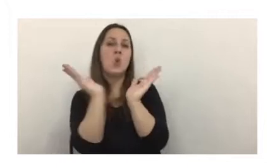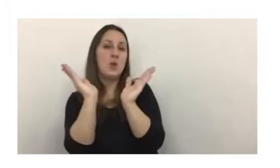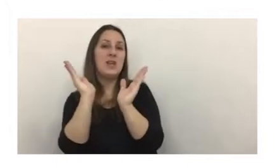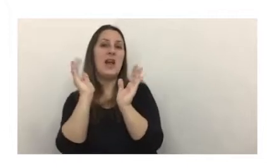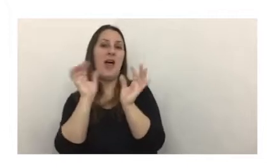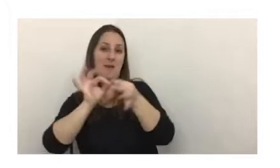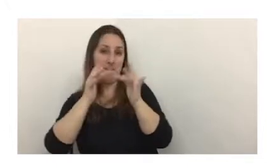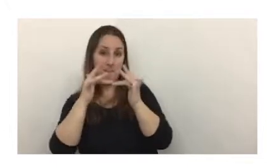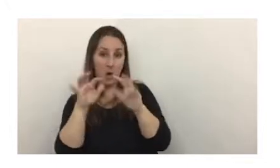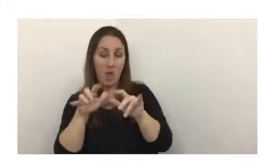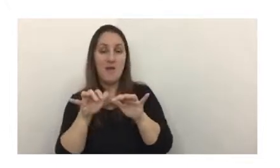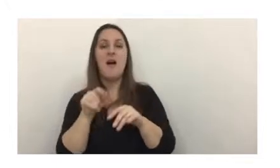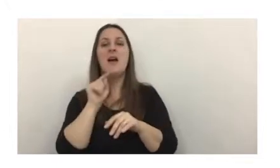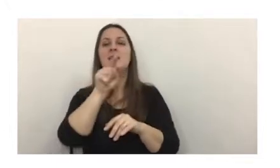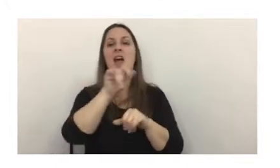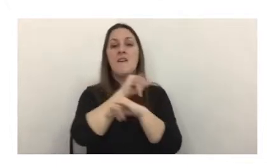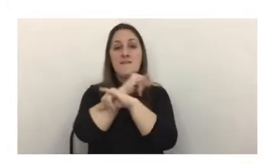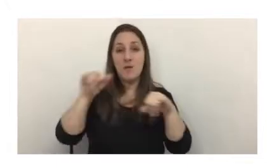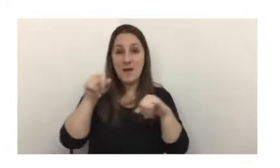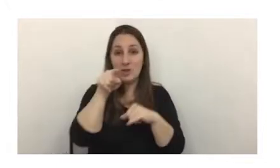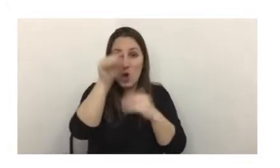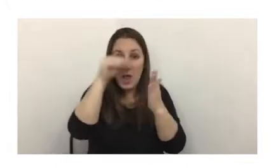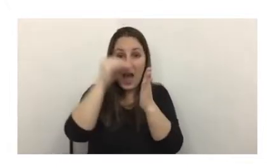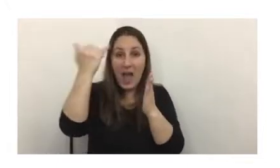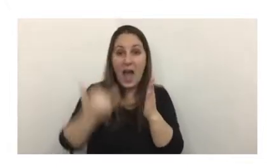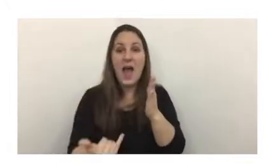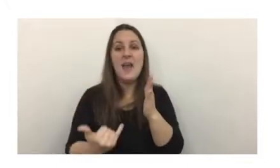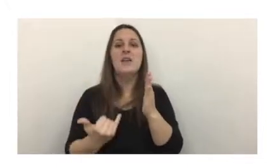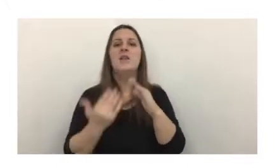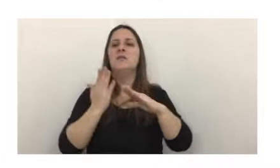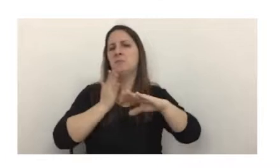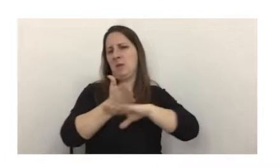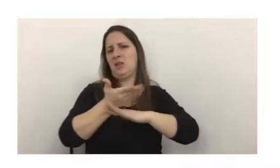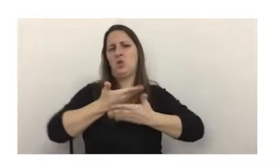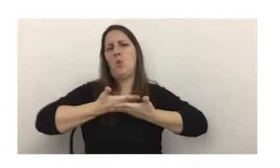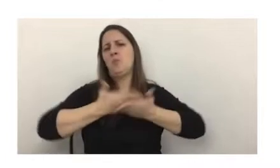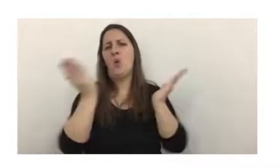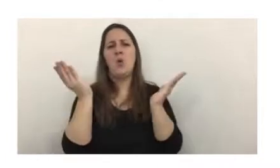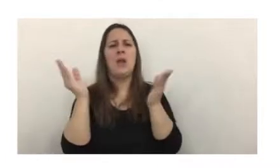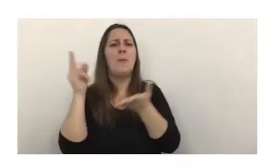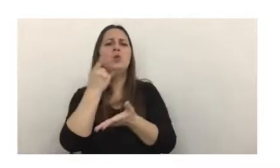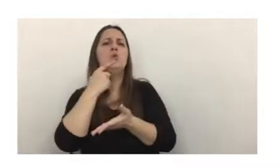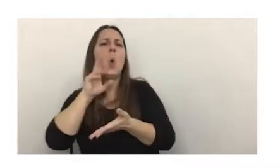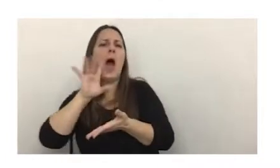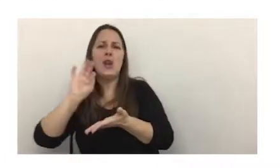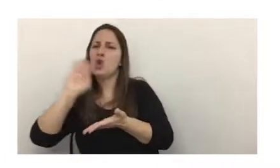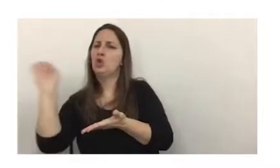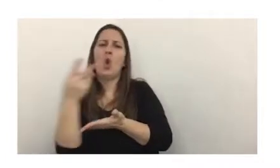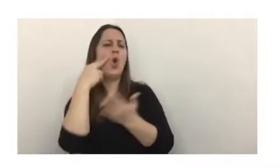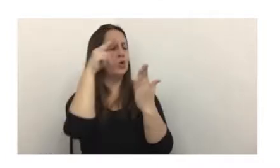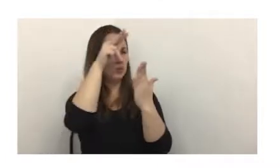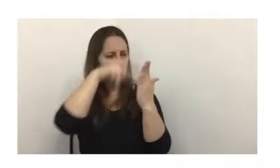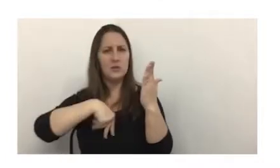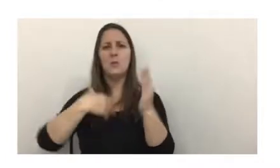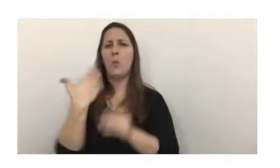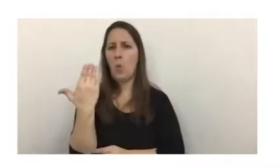criptomonedas, la información que allí se registra es de acceso público para todos los usuarios. Lo último que